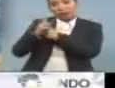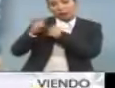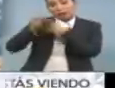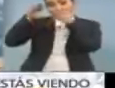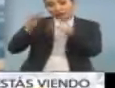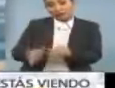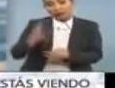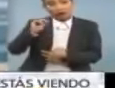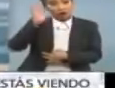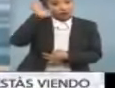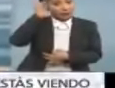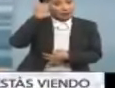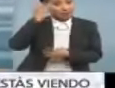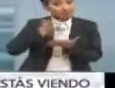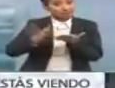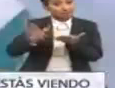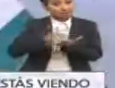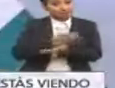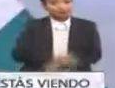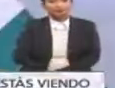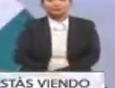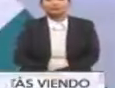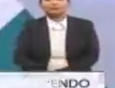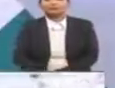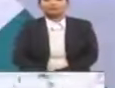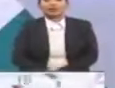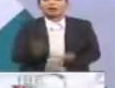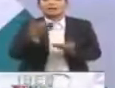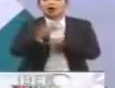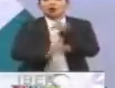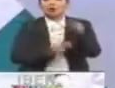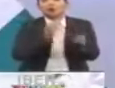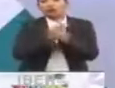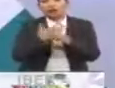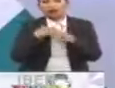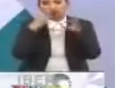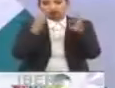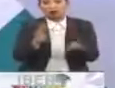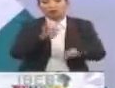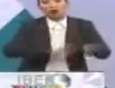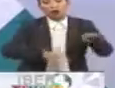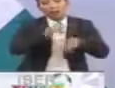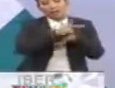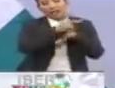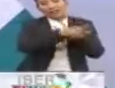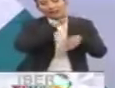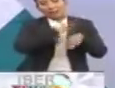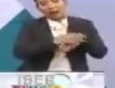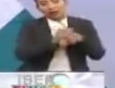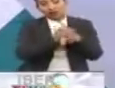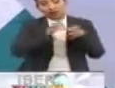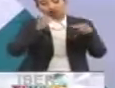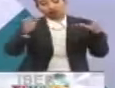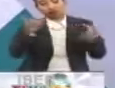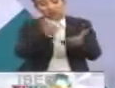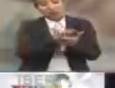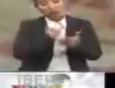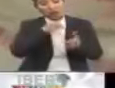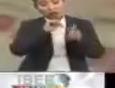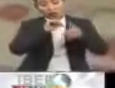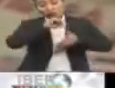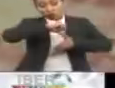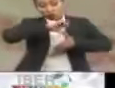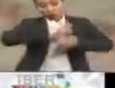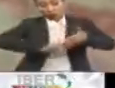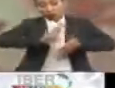país y no con China. El Banco Mundial confirmó a Bolivia como el país con mayor crecimiento económico en Sudamérica.